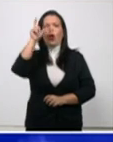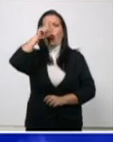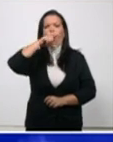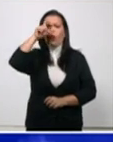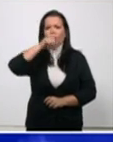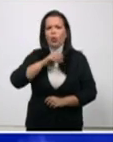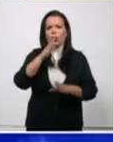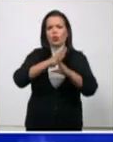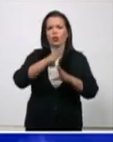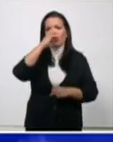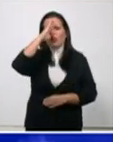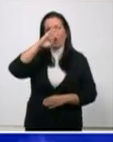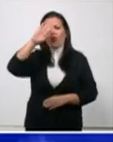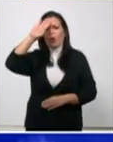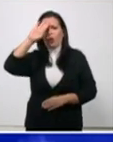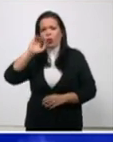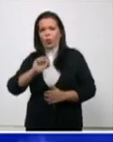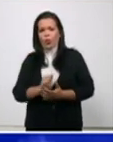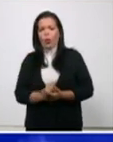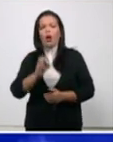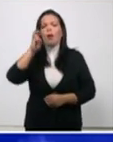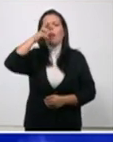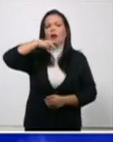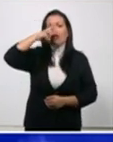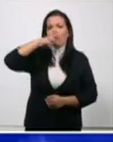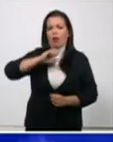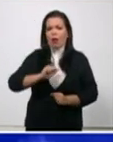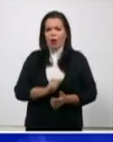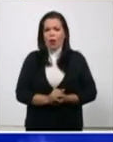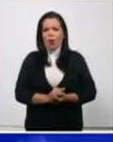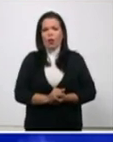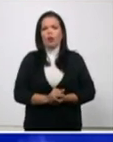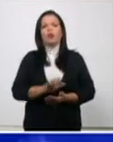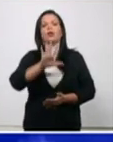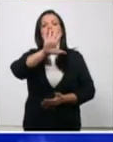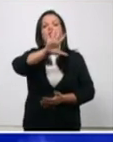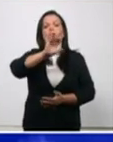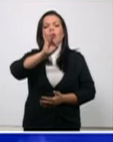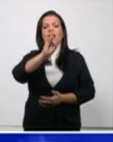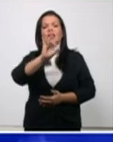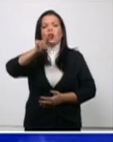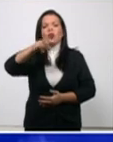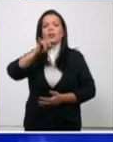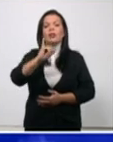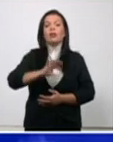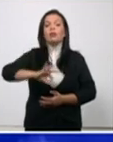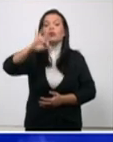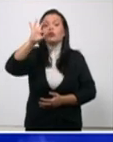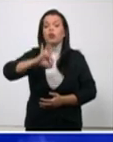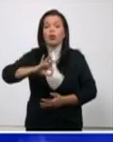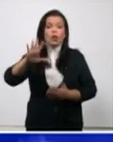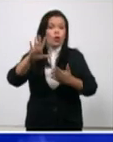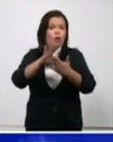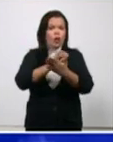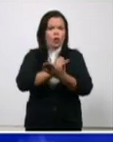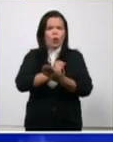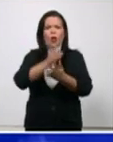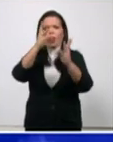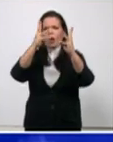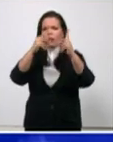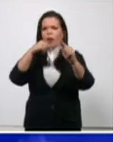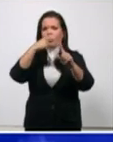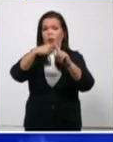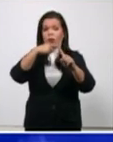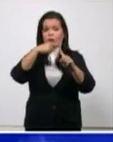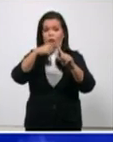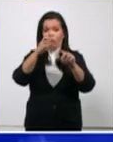Marianao ahí está el 57,6% de todos los casos que se han diagnosticado